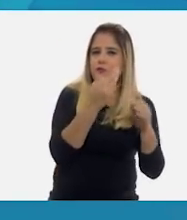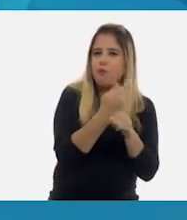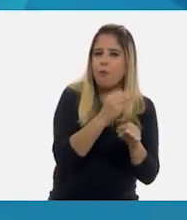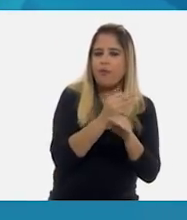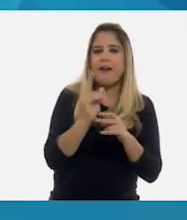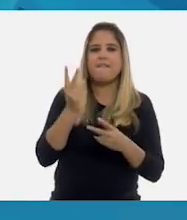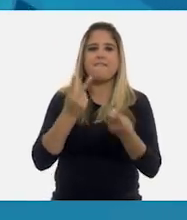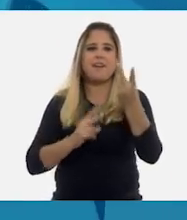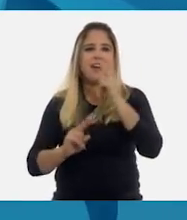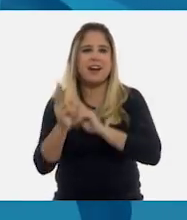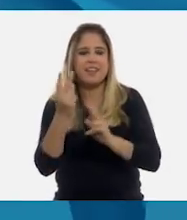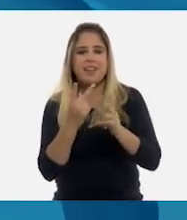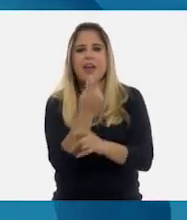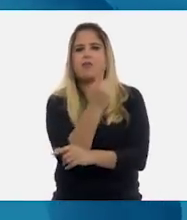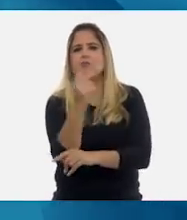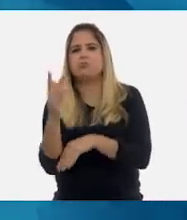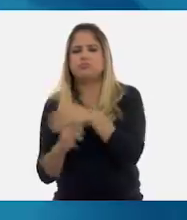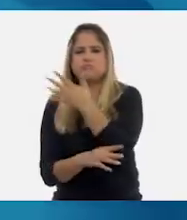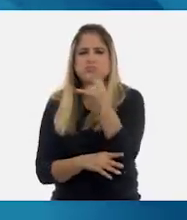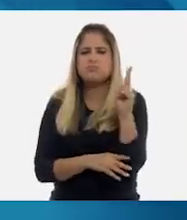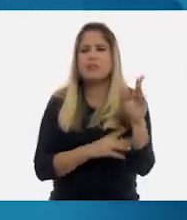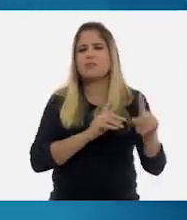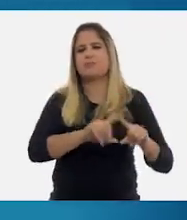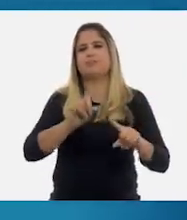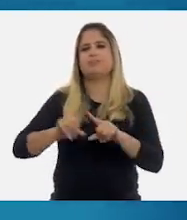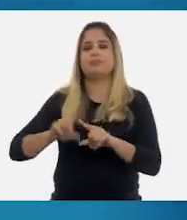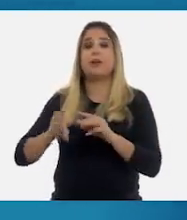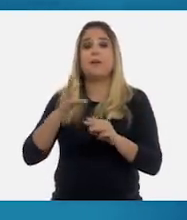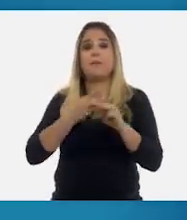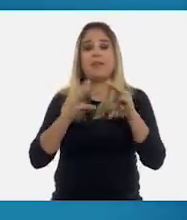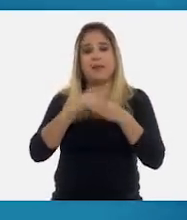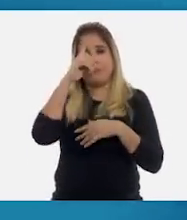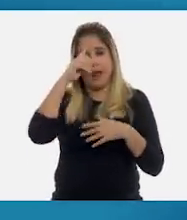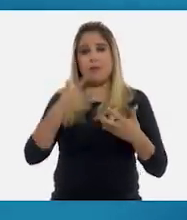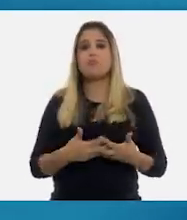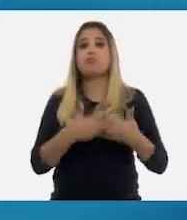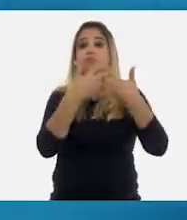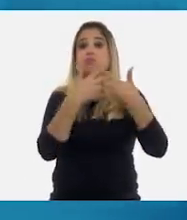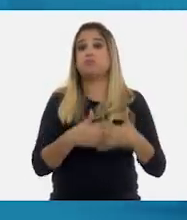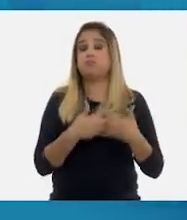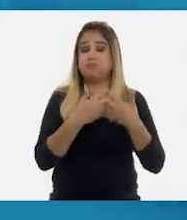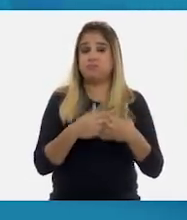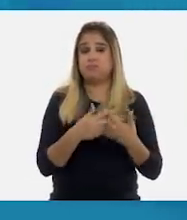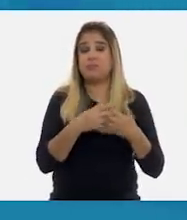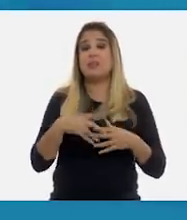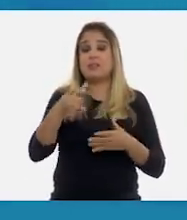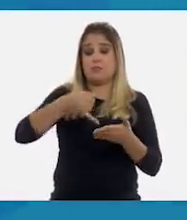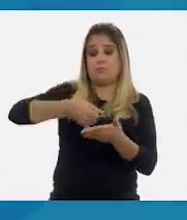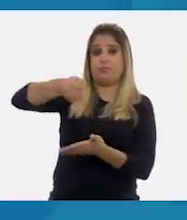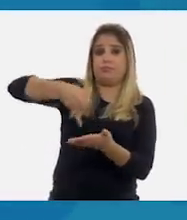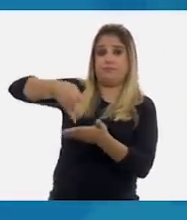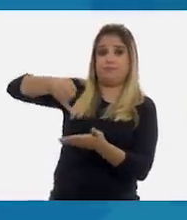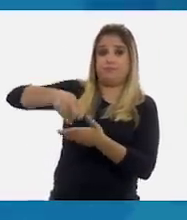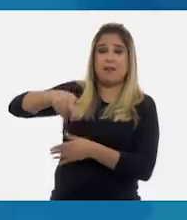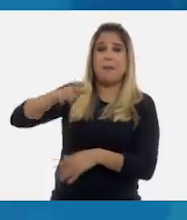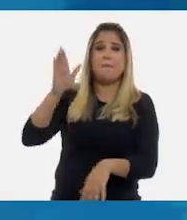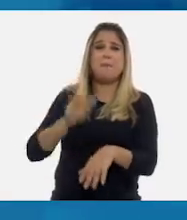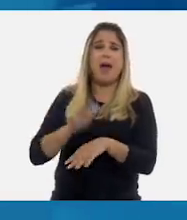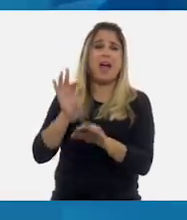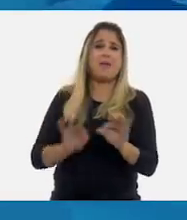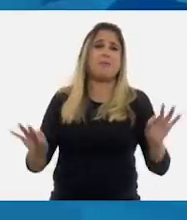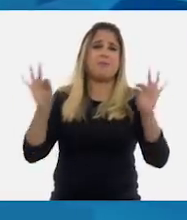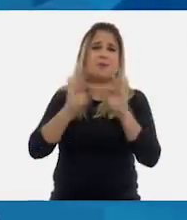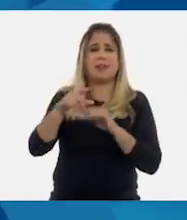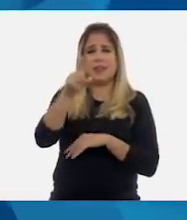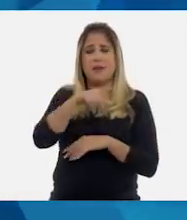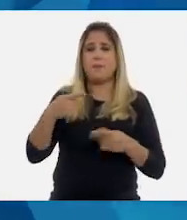verduras, hortalizas y cereales, además de materiales para la industria. En general, la agricultura es el recurso más importante